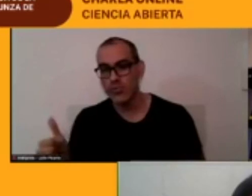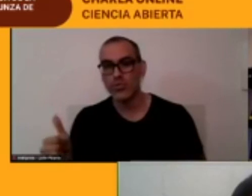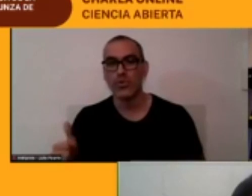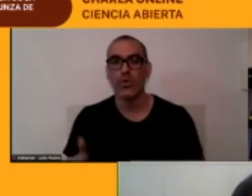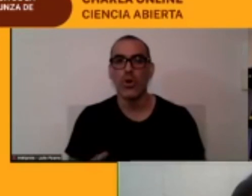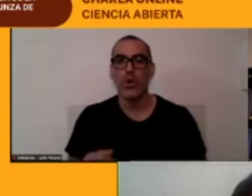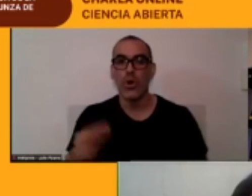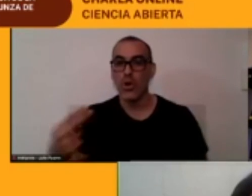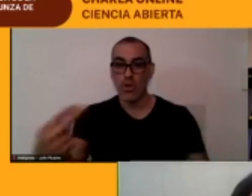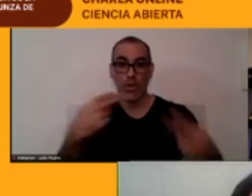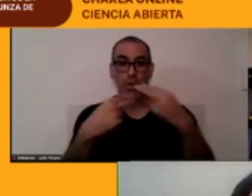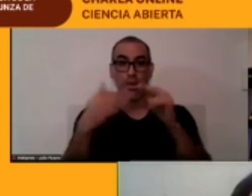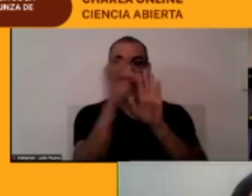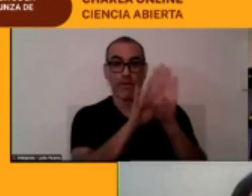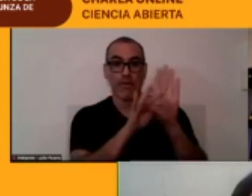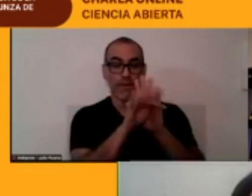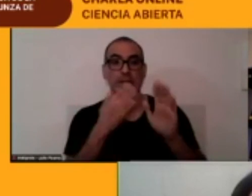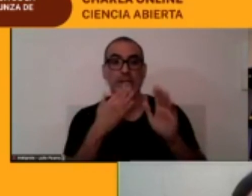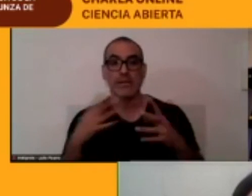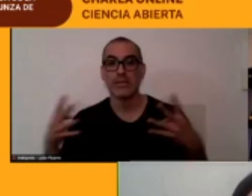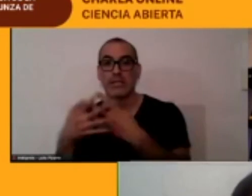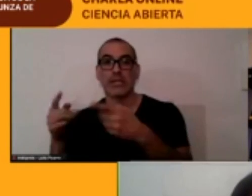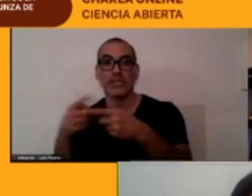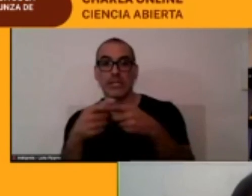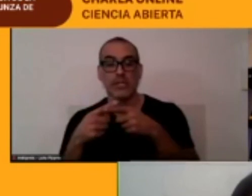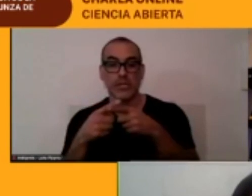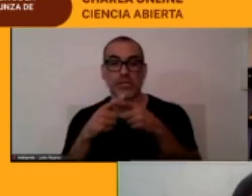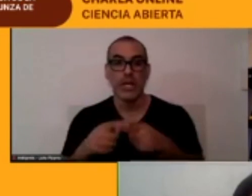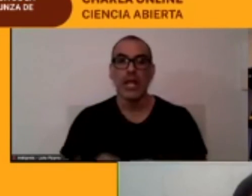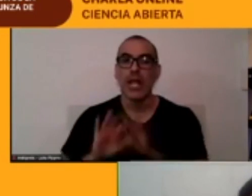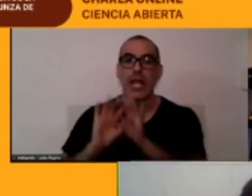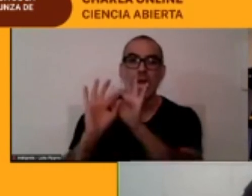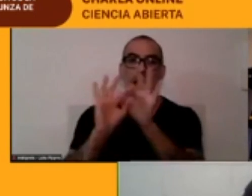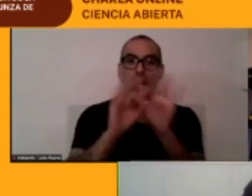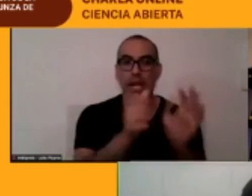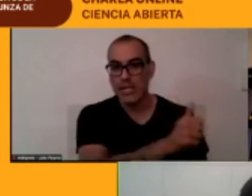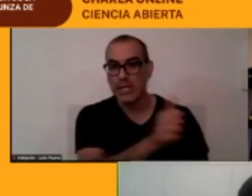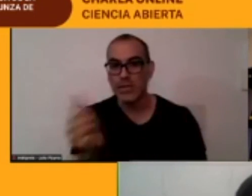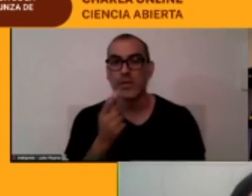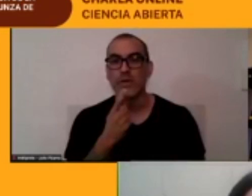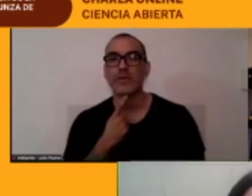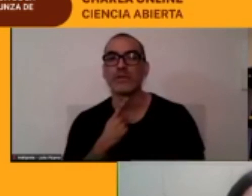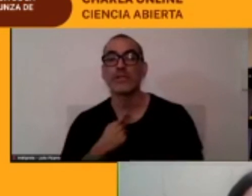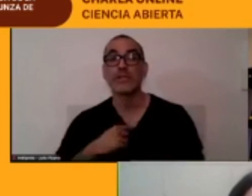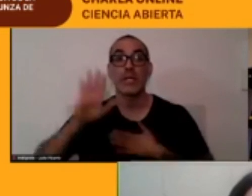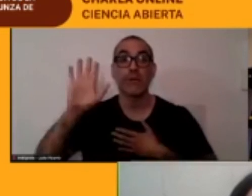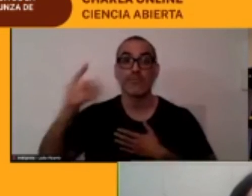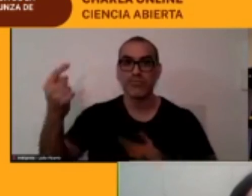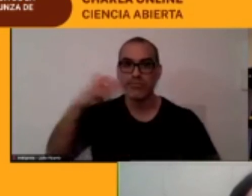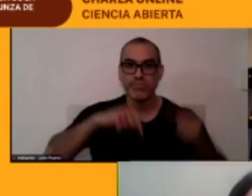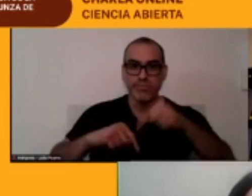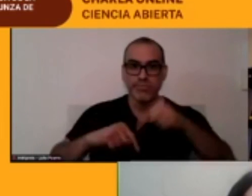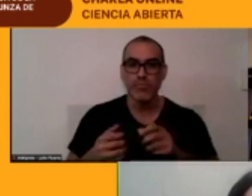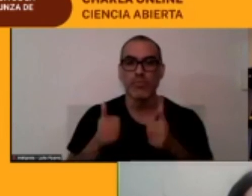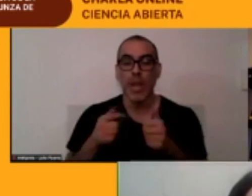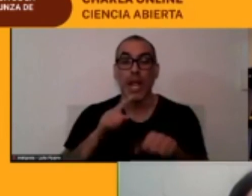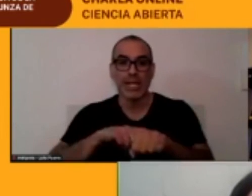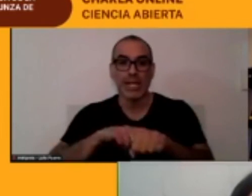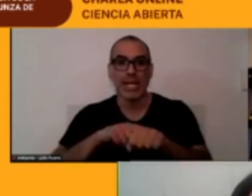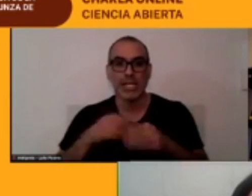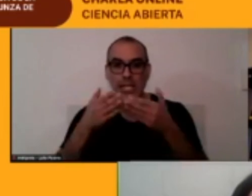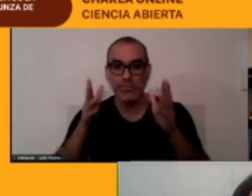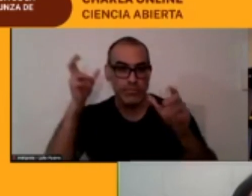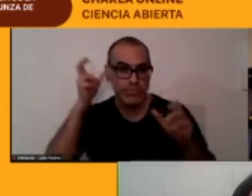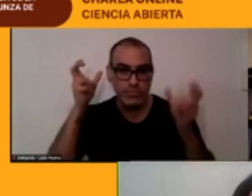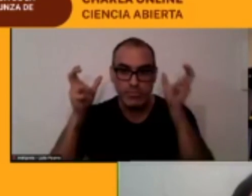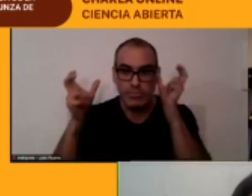y de diferentes redes sociales agradezco a todos por el interés y estar aquí dedicar el tiempo para escucharnos y